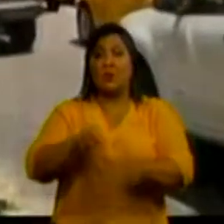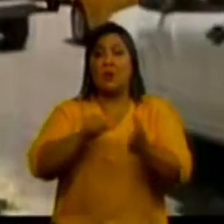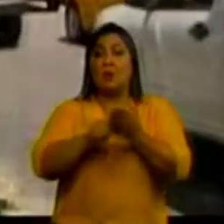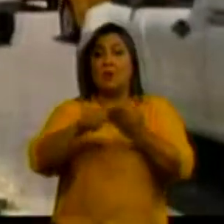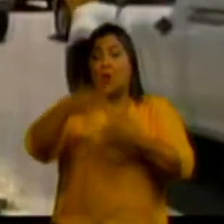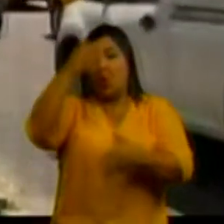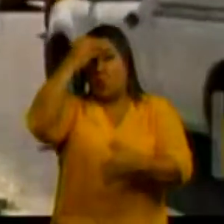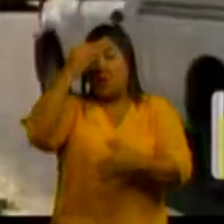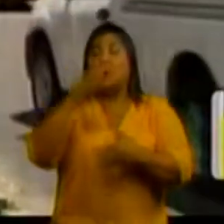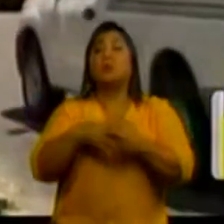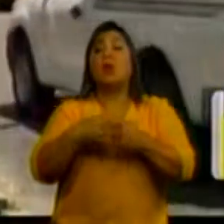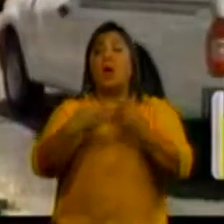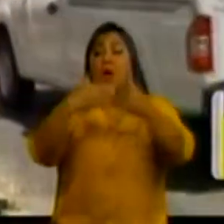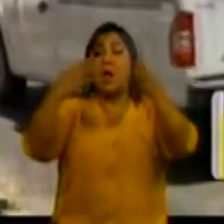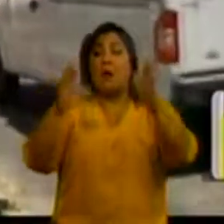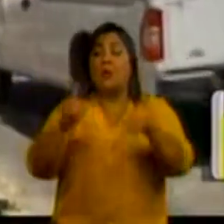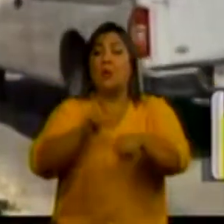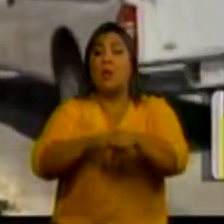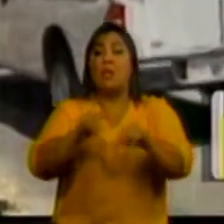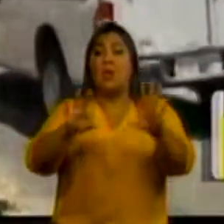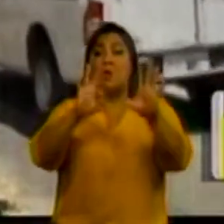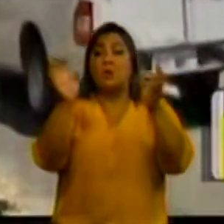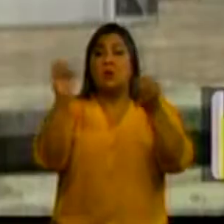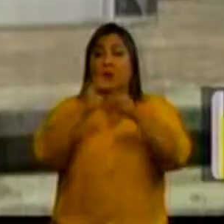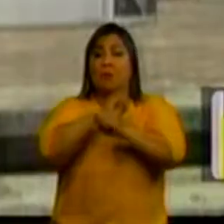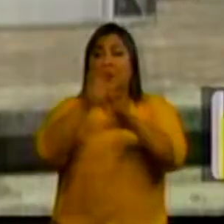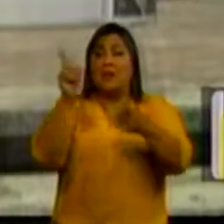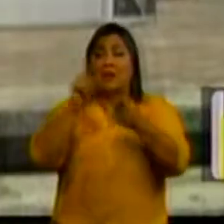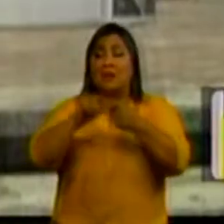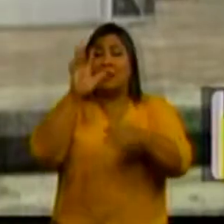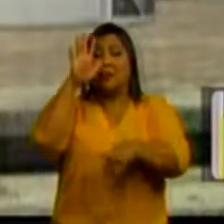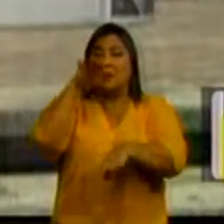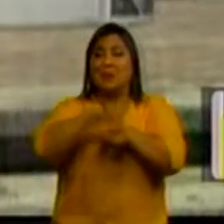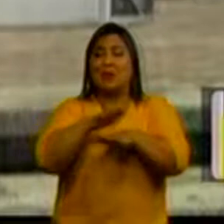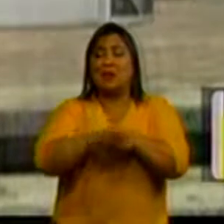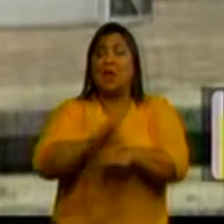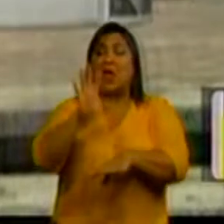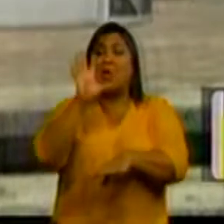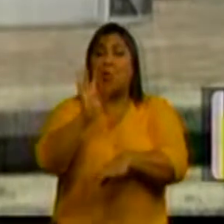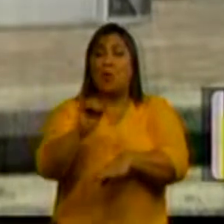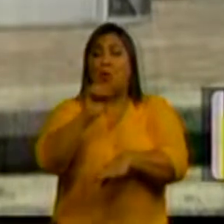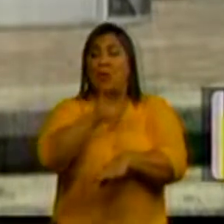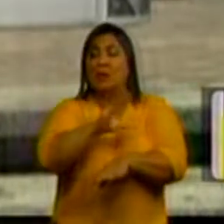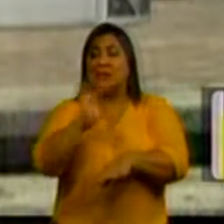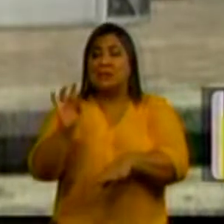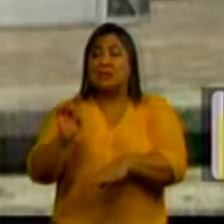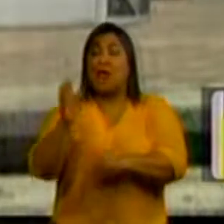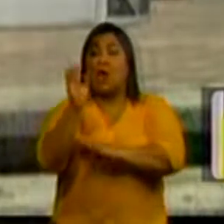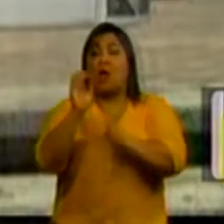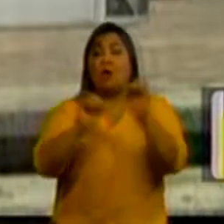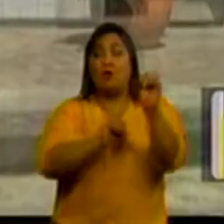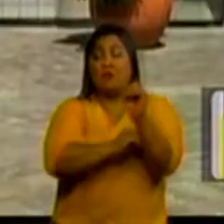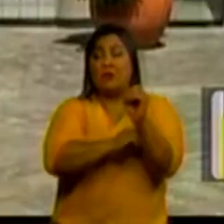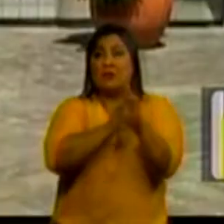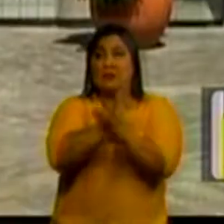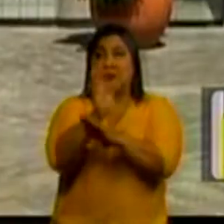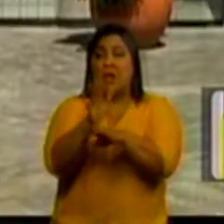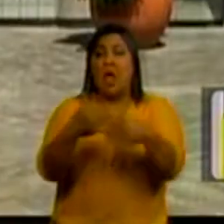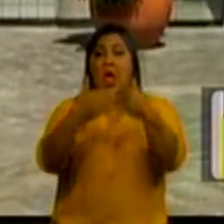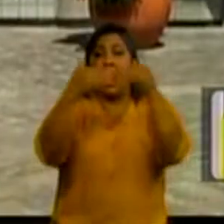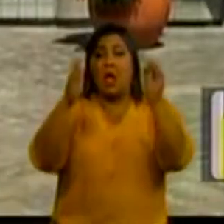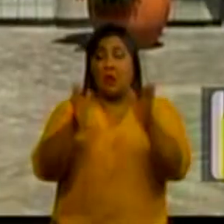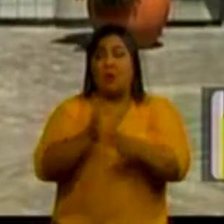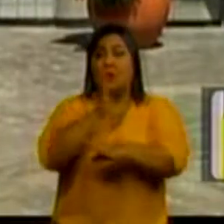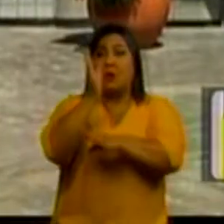Educación atenderá desde las 8 de la mañana hasta las 5 de la tarde en las zonales 9 y 140 oficinas distritales, mientras